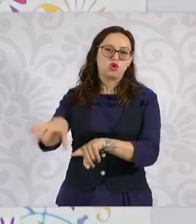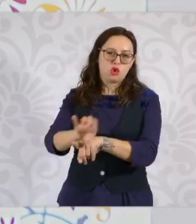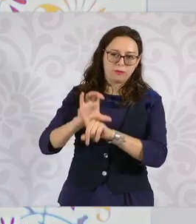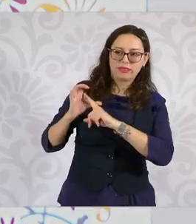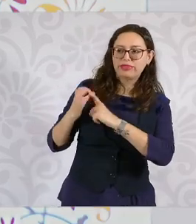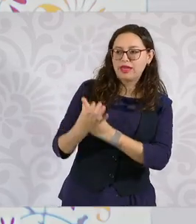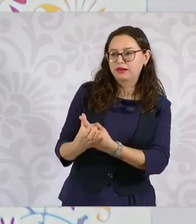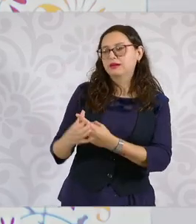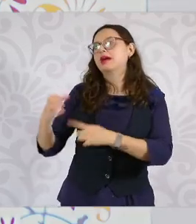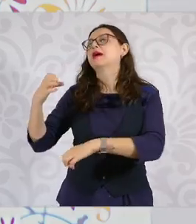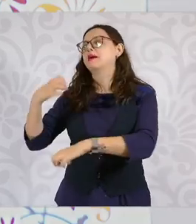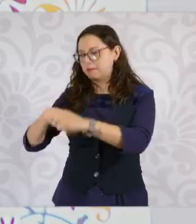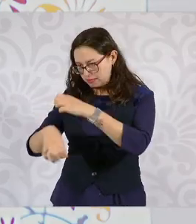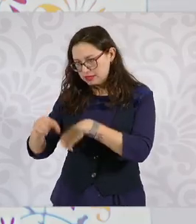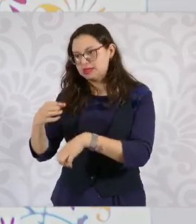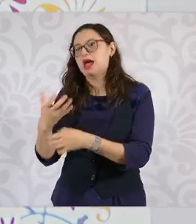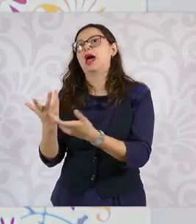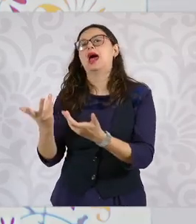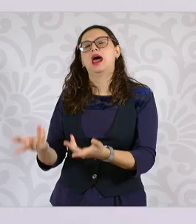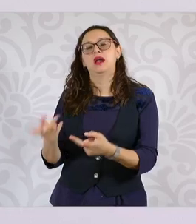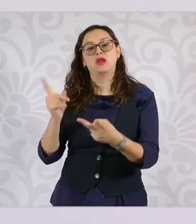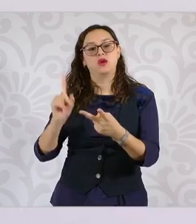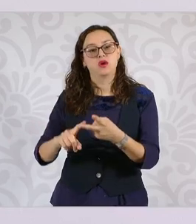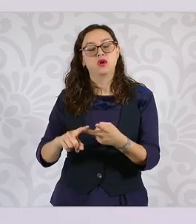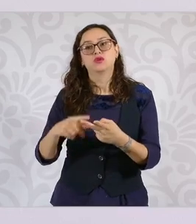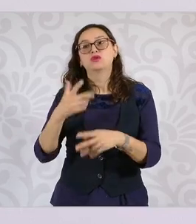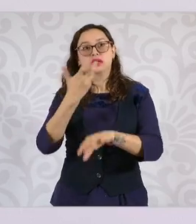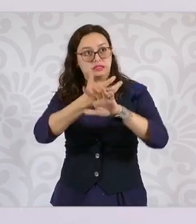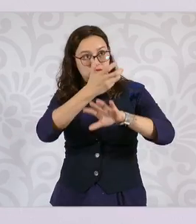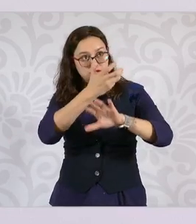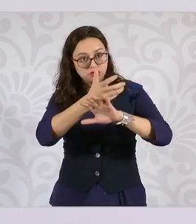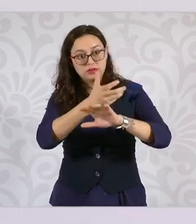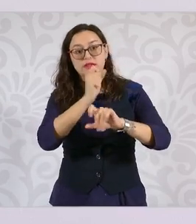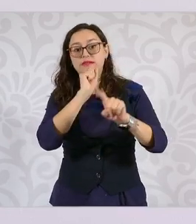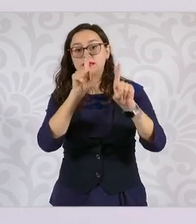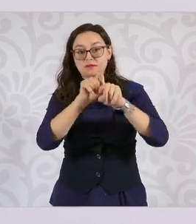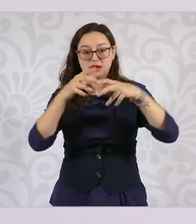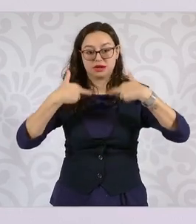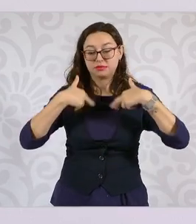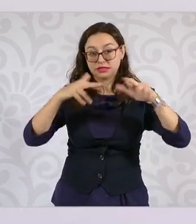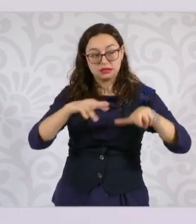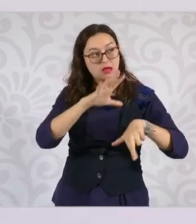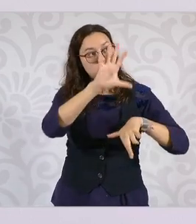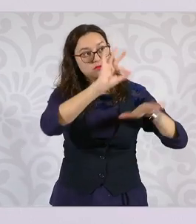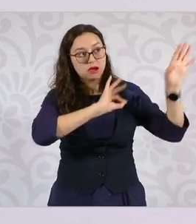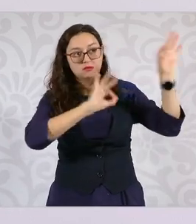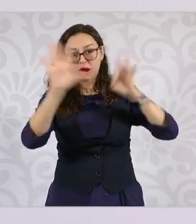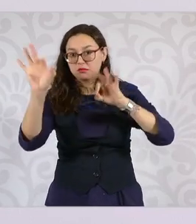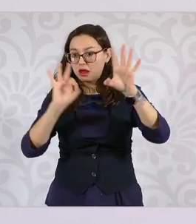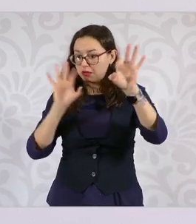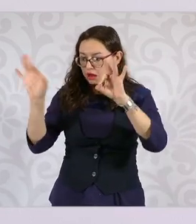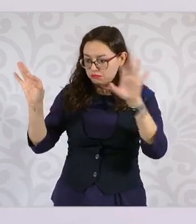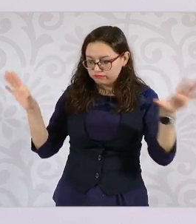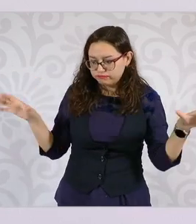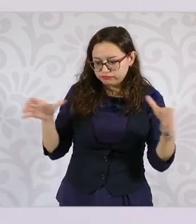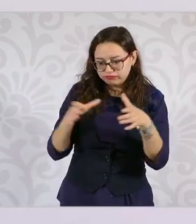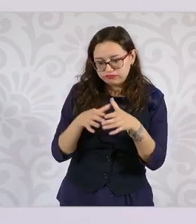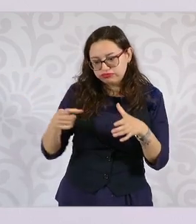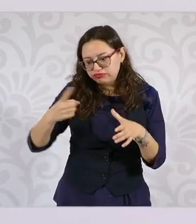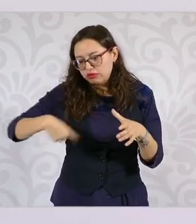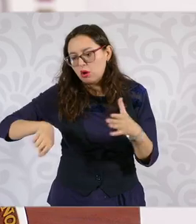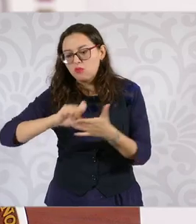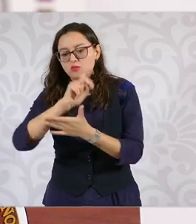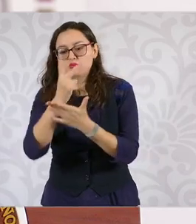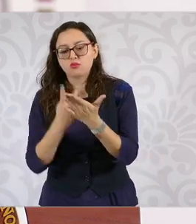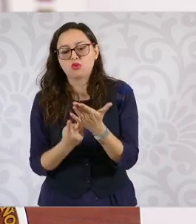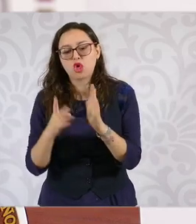con la Cámara de Comercio de Estados Unidos, que estuvo ayer en la reunión, y que se haga este programa